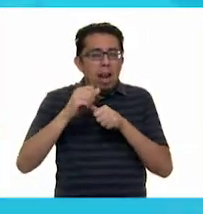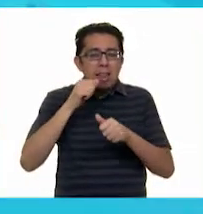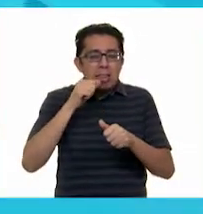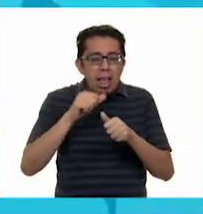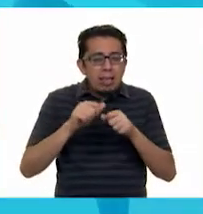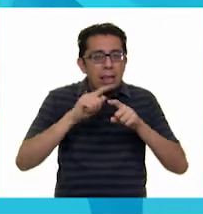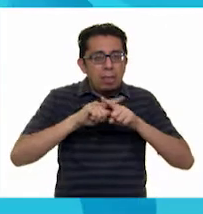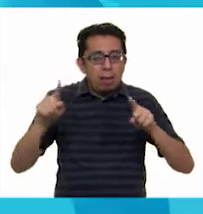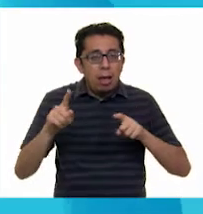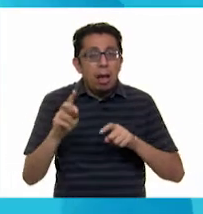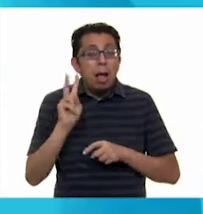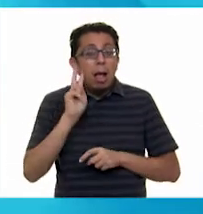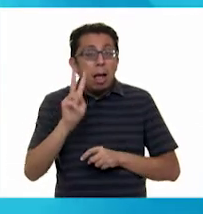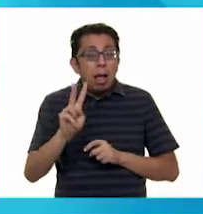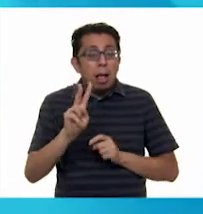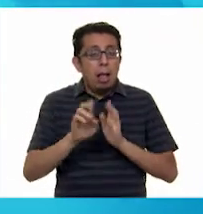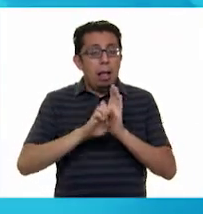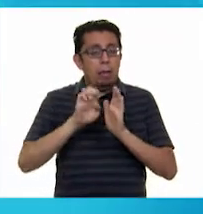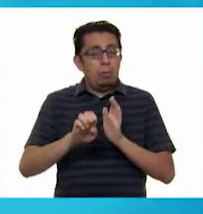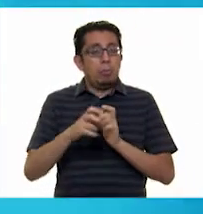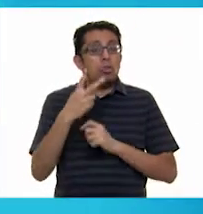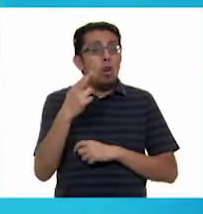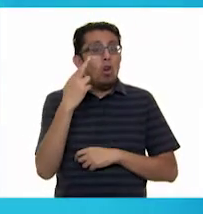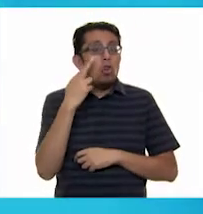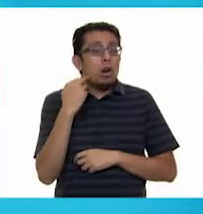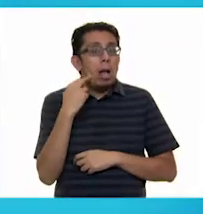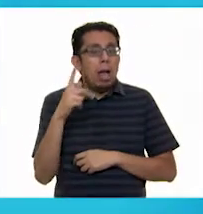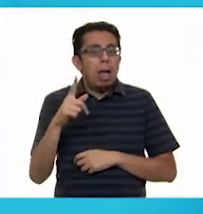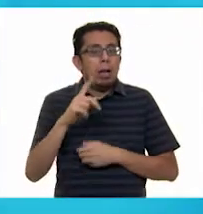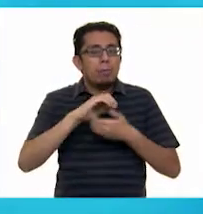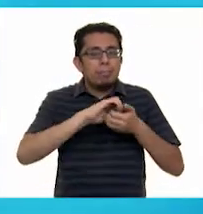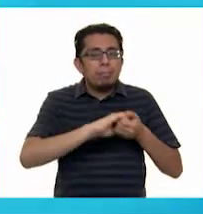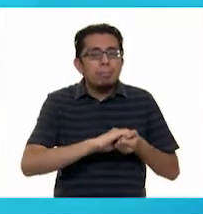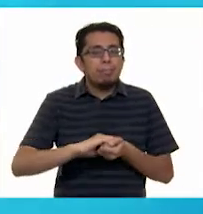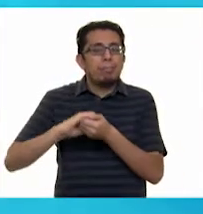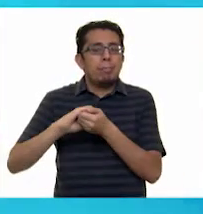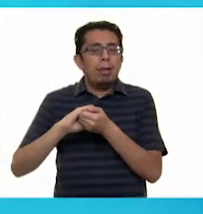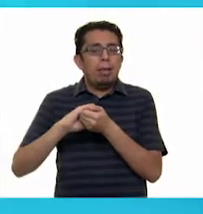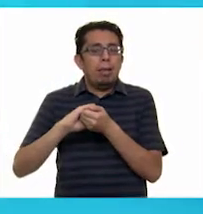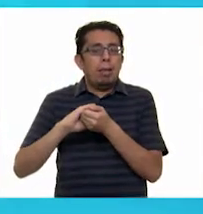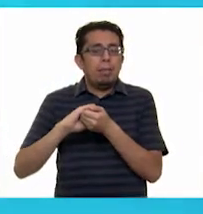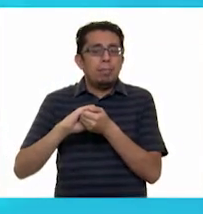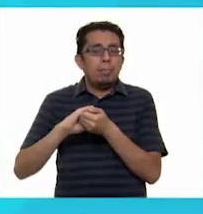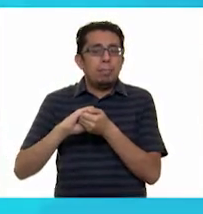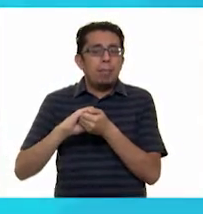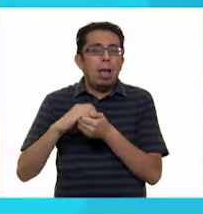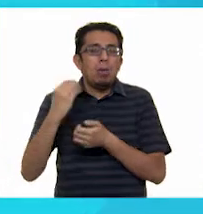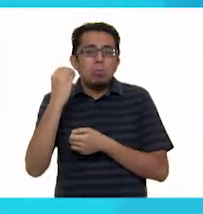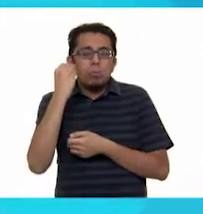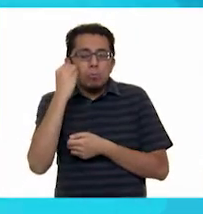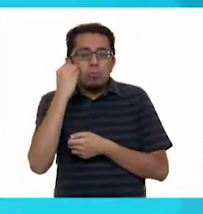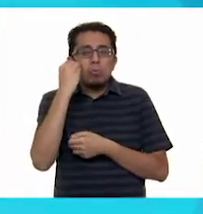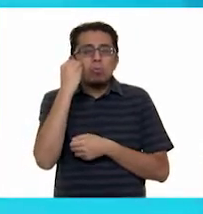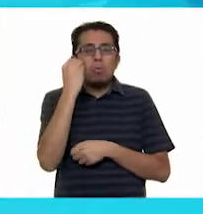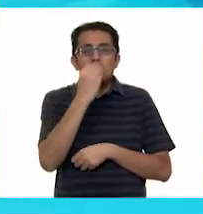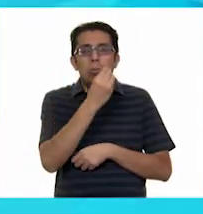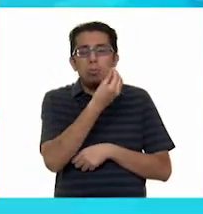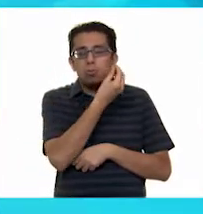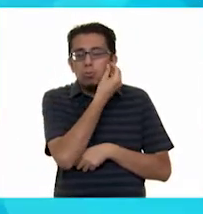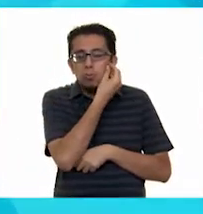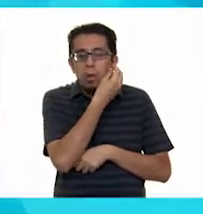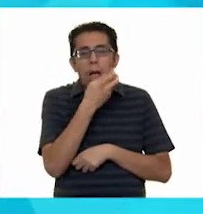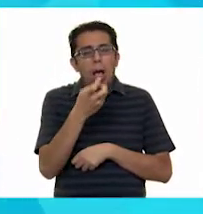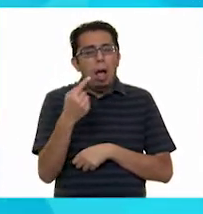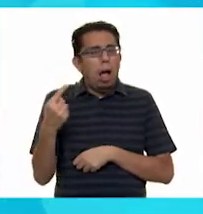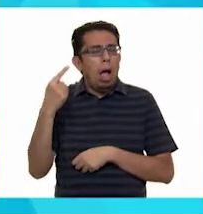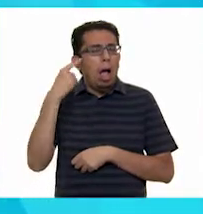en los ejemplos. Los dos ratones se toman de las manos y se besan en ambas mejillas. Se escucha